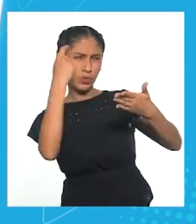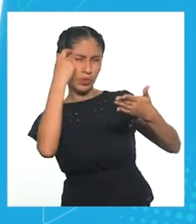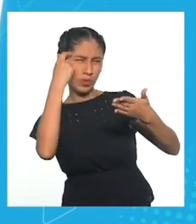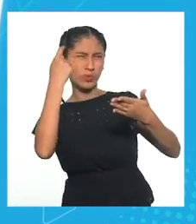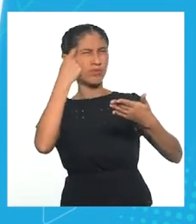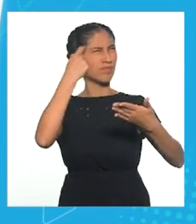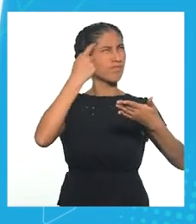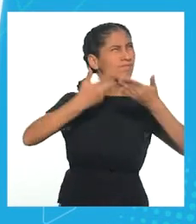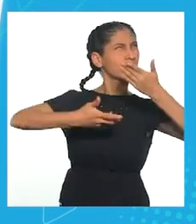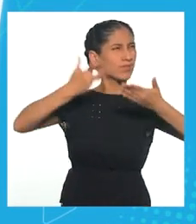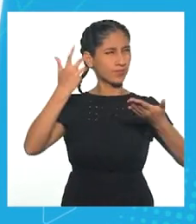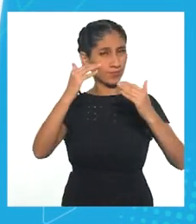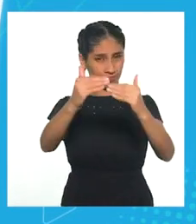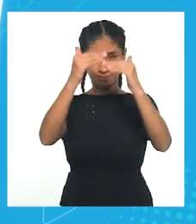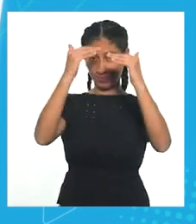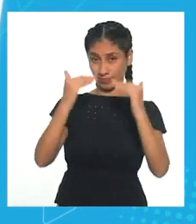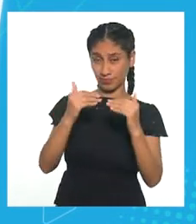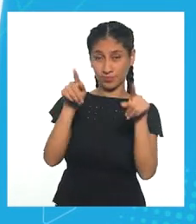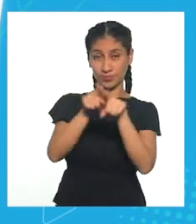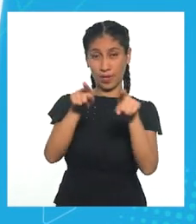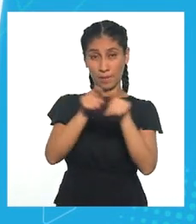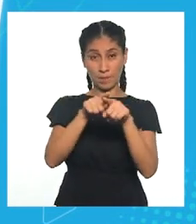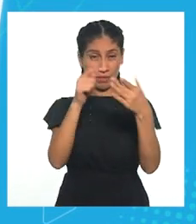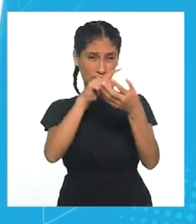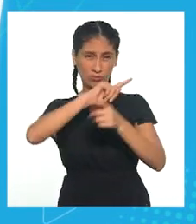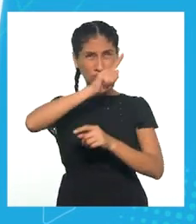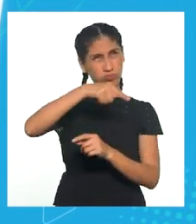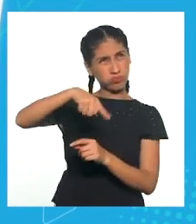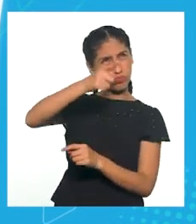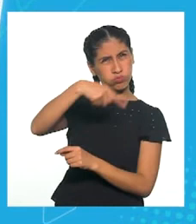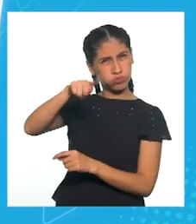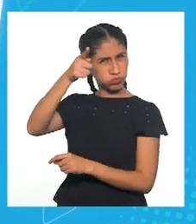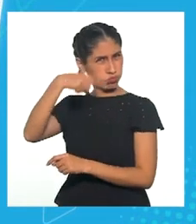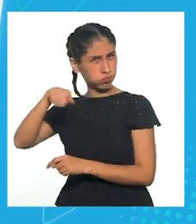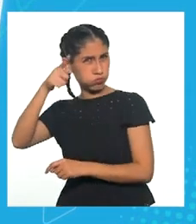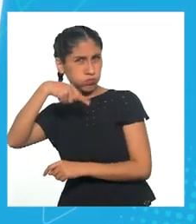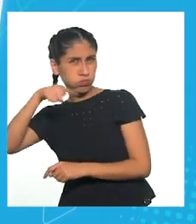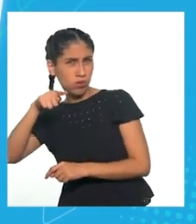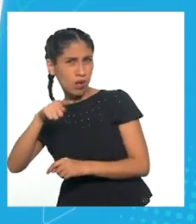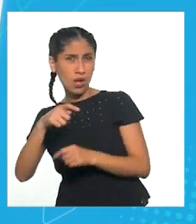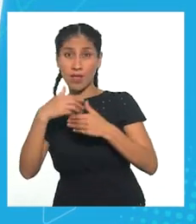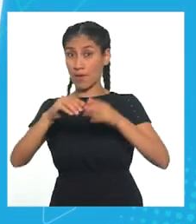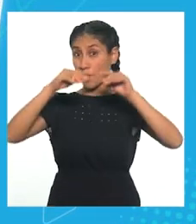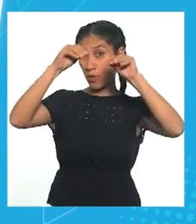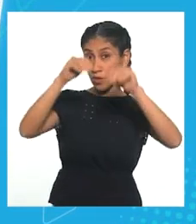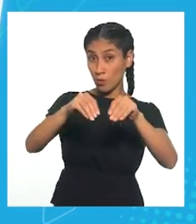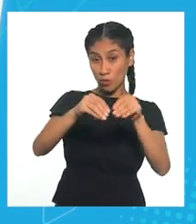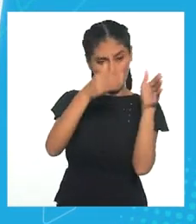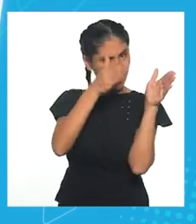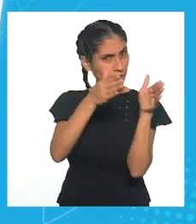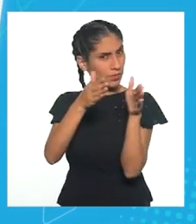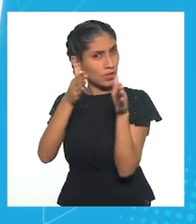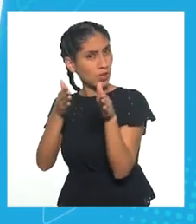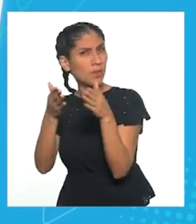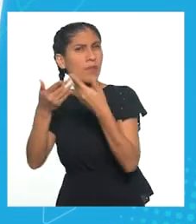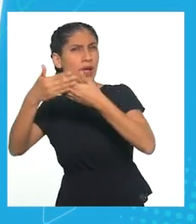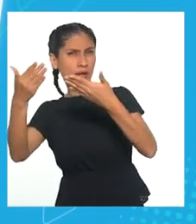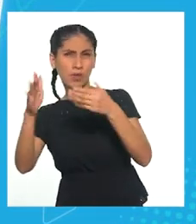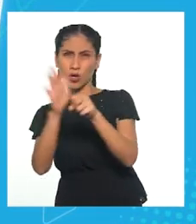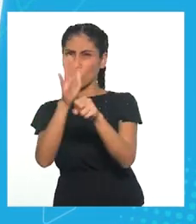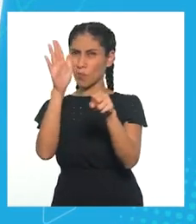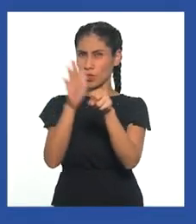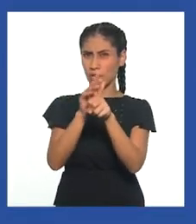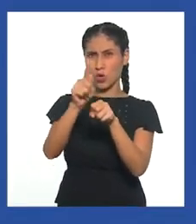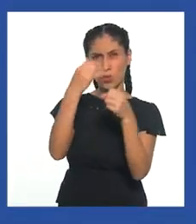podemos pensar. Luego, a este caos, le aplicamos un proceso de racionalidad y orden para concretar una